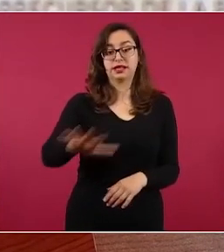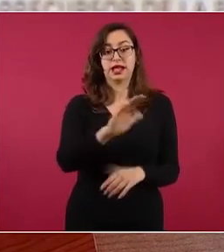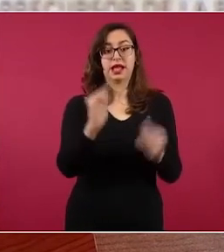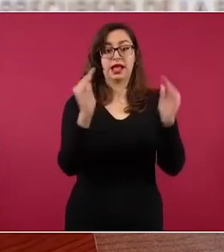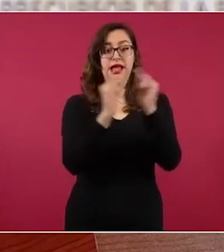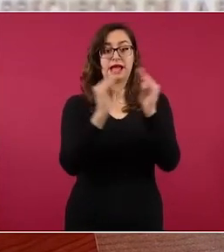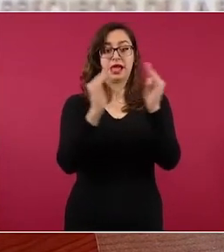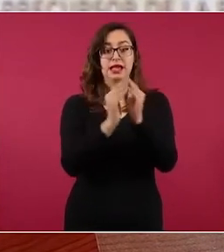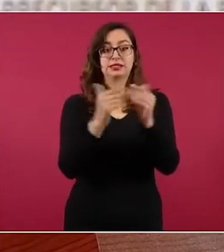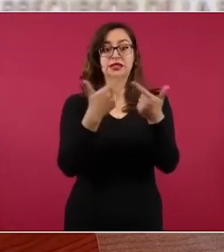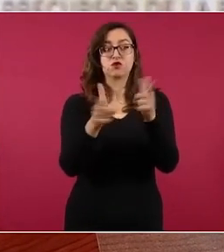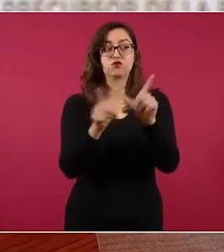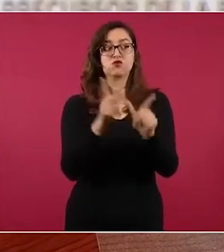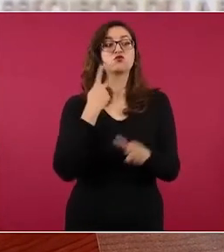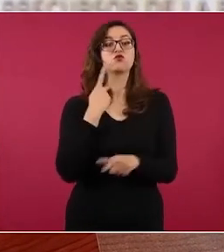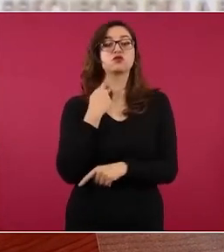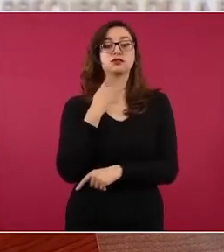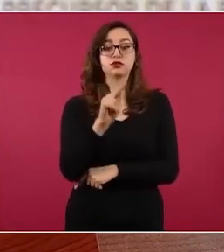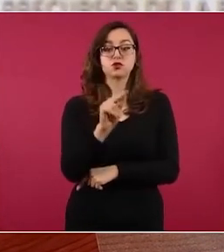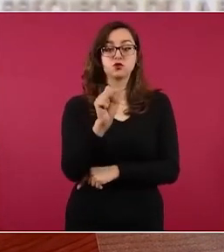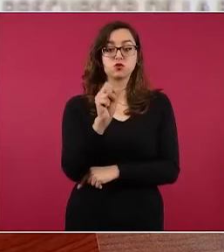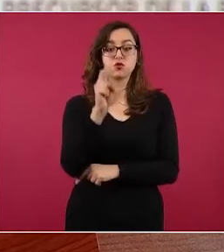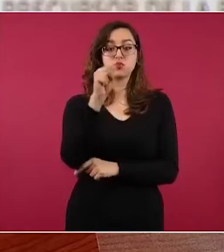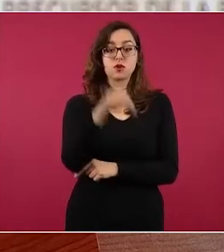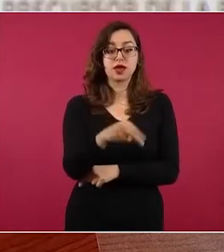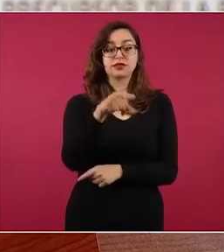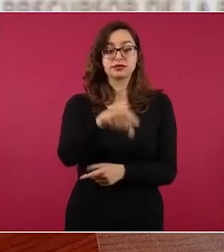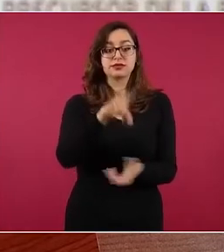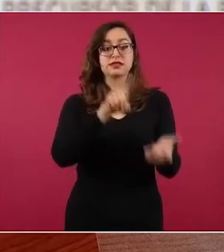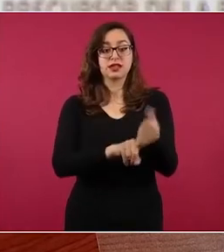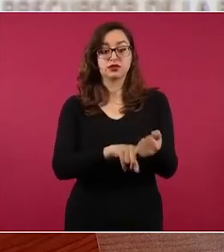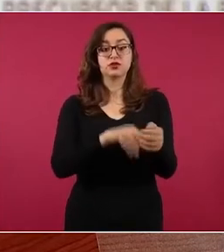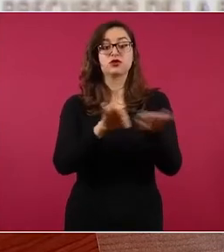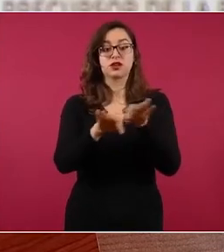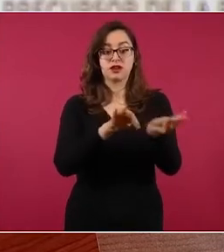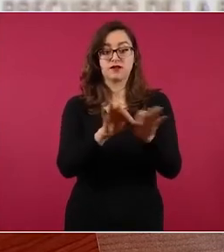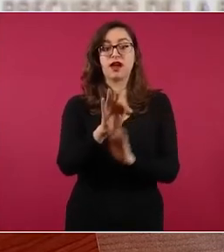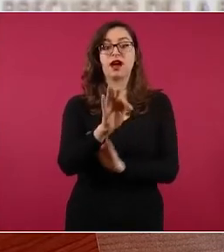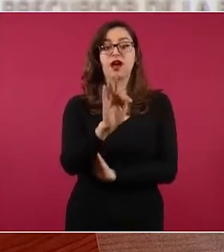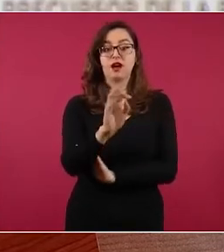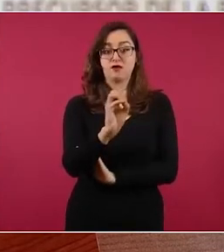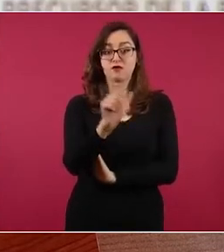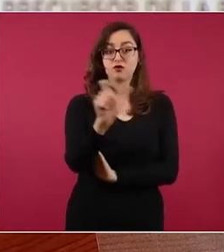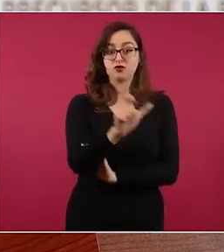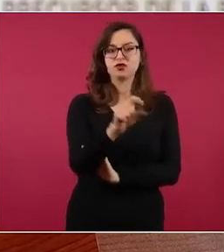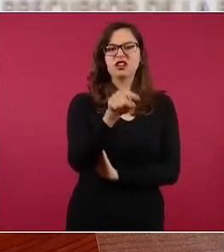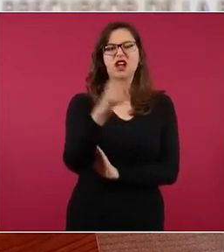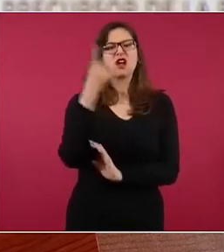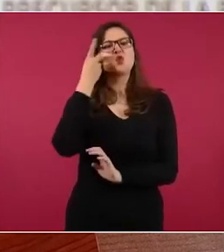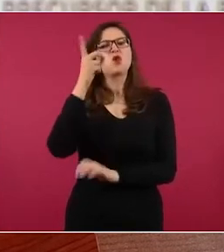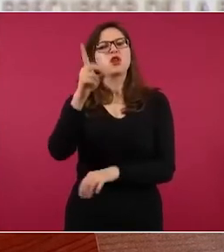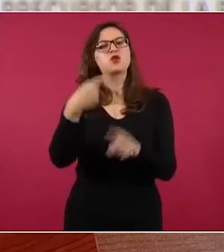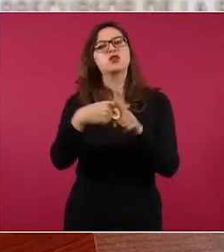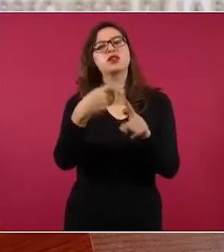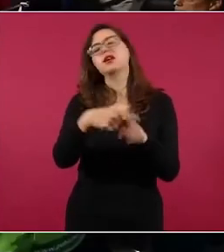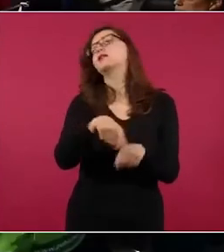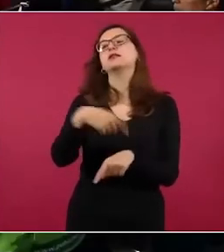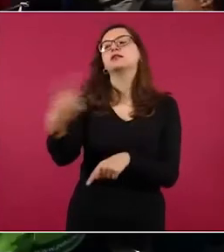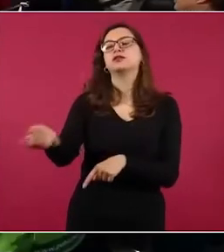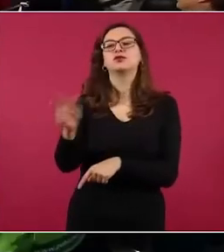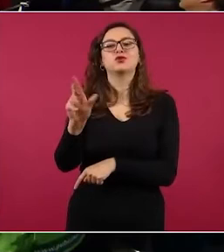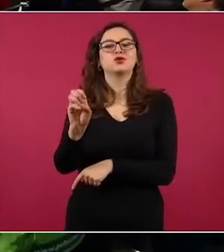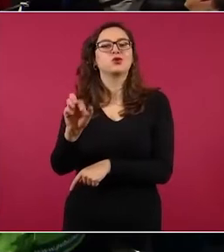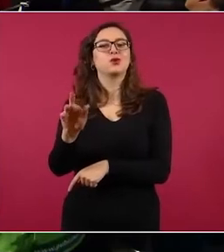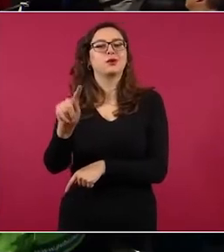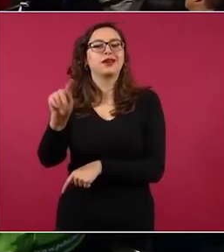Vicente Fox. Y fíjense las vueltas